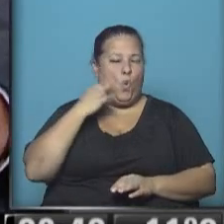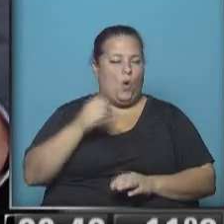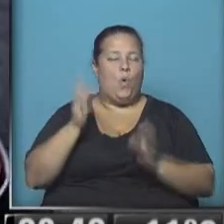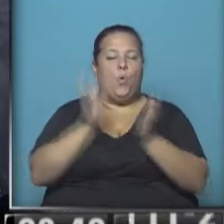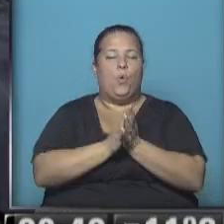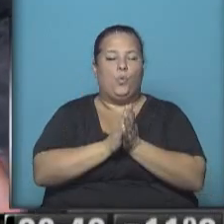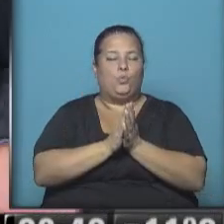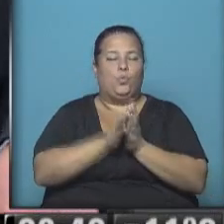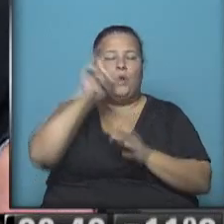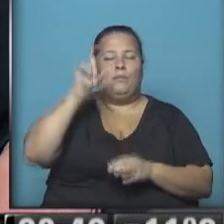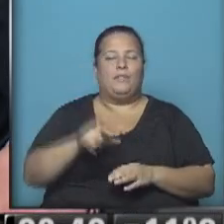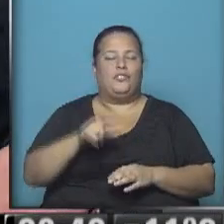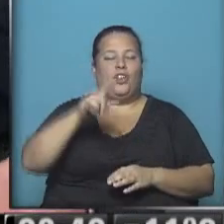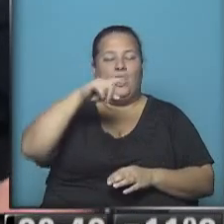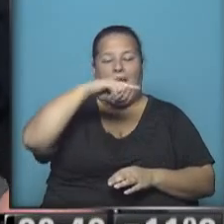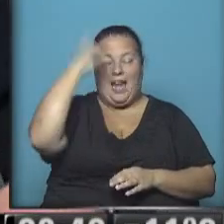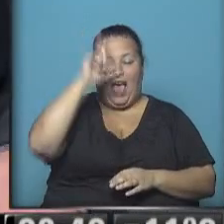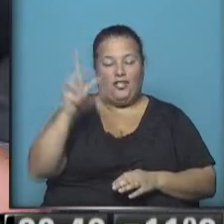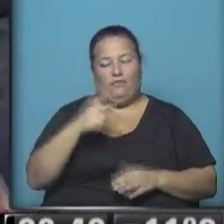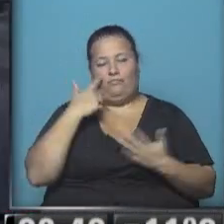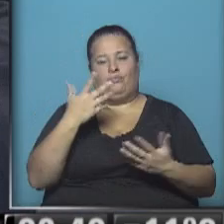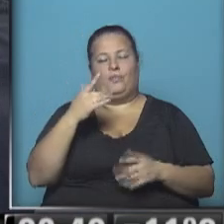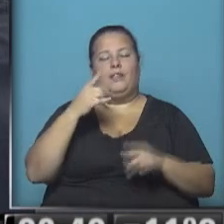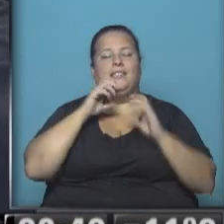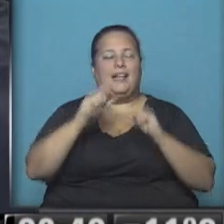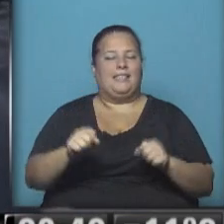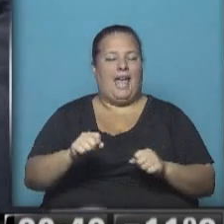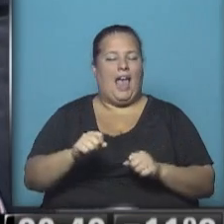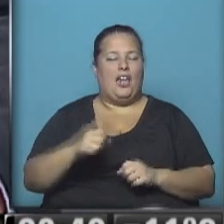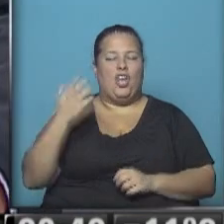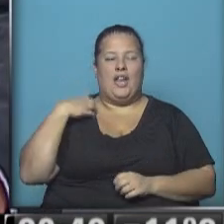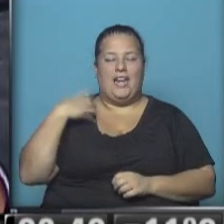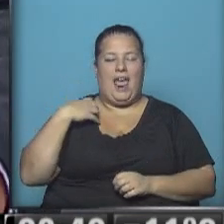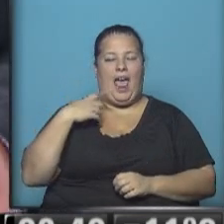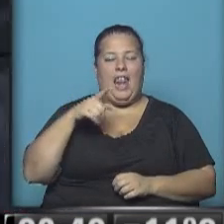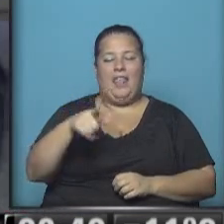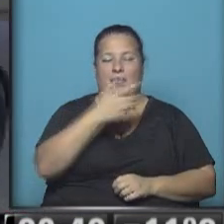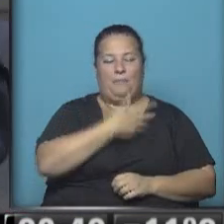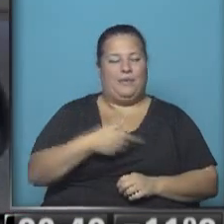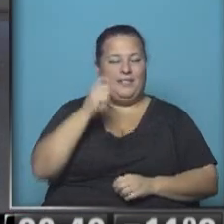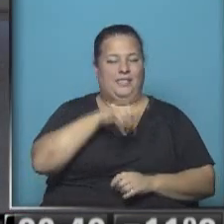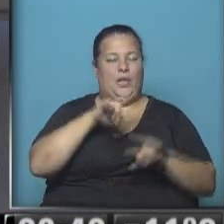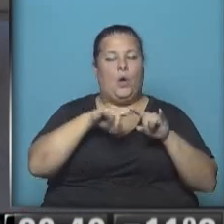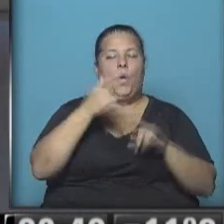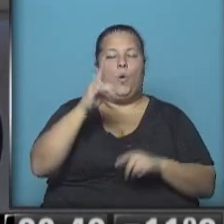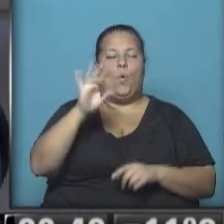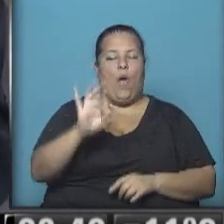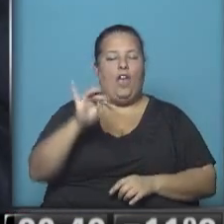acompañado por una figura a nivel nacional, como lo es indudablemente el secretario general de la presidencia, Guado de Pedro.